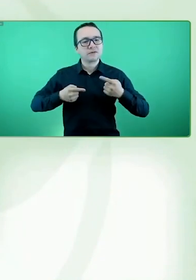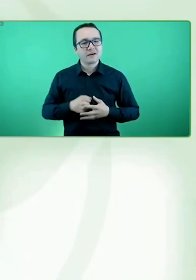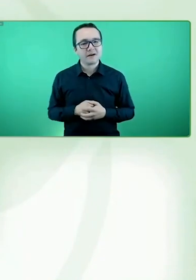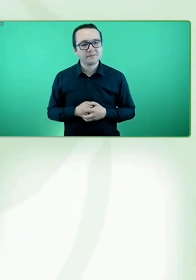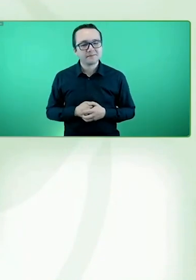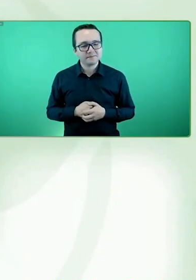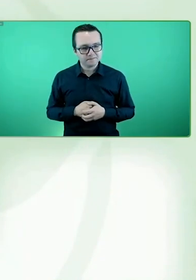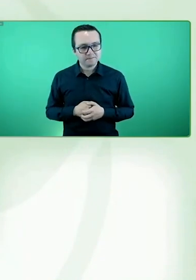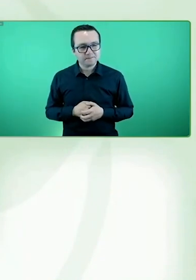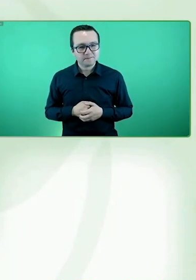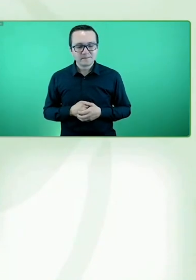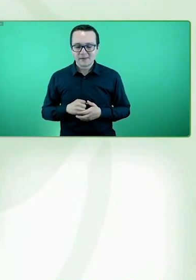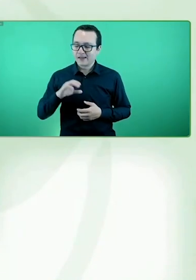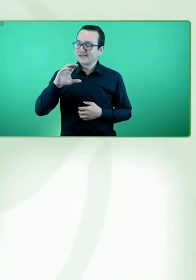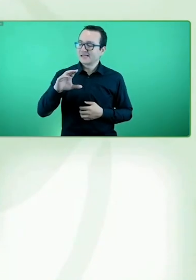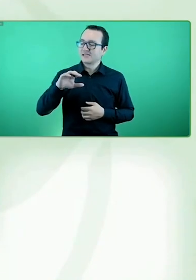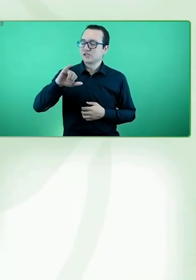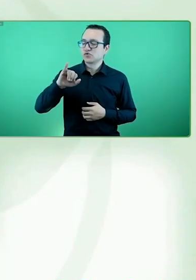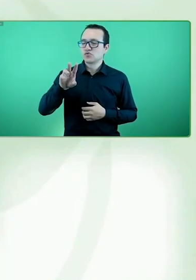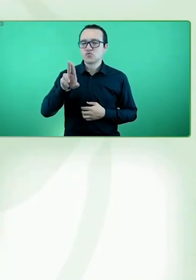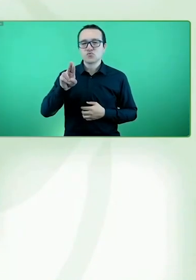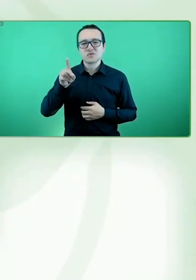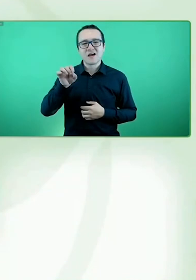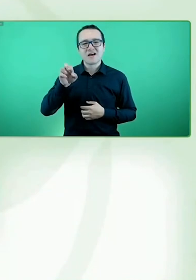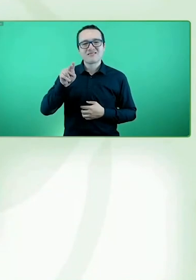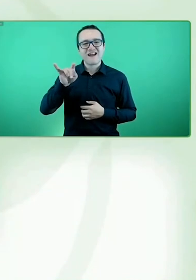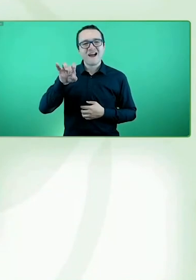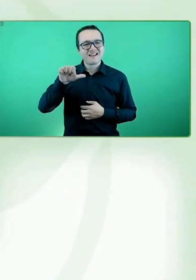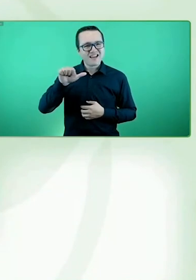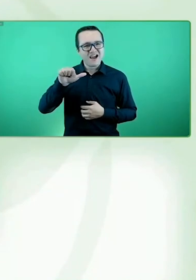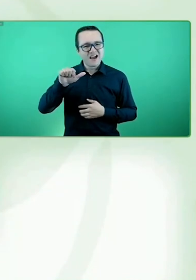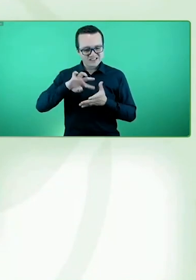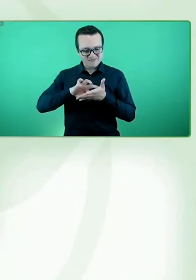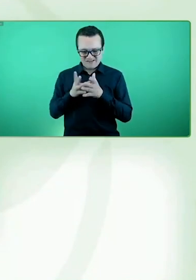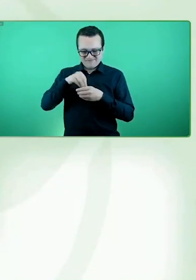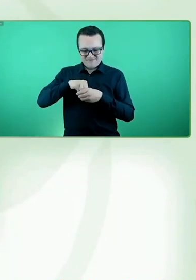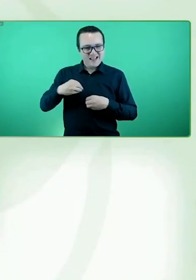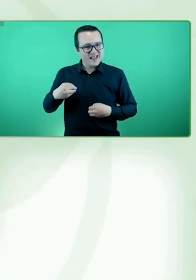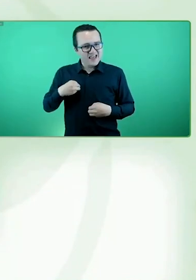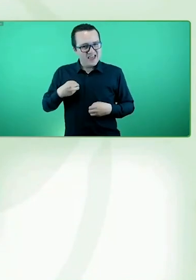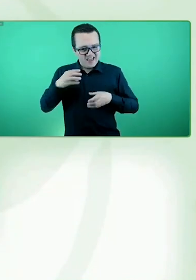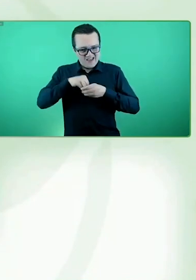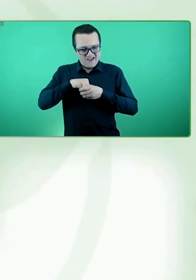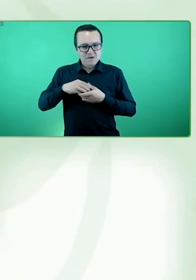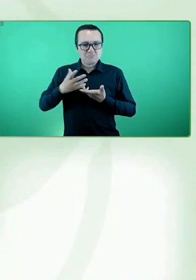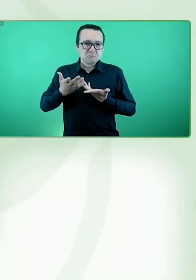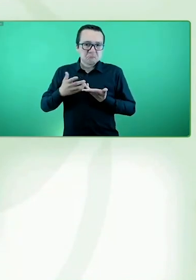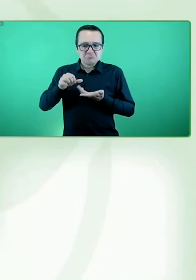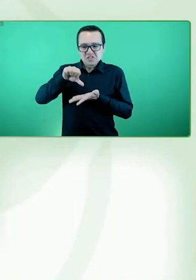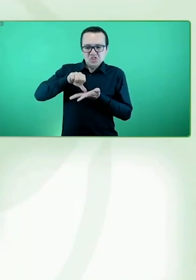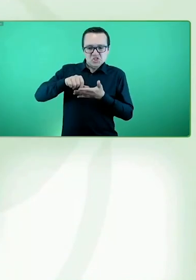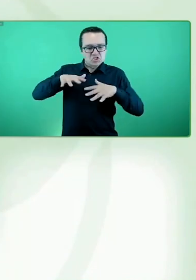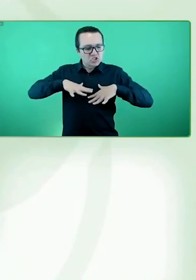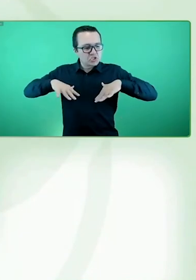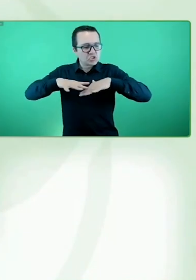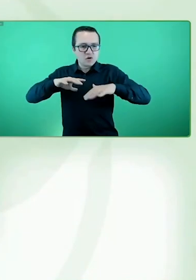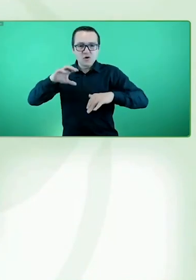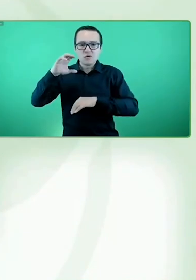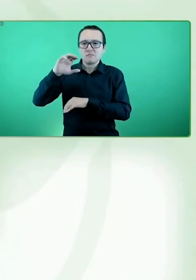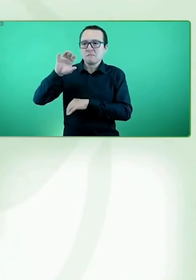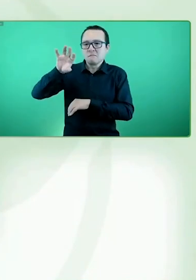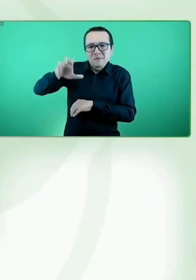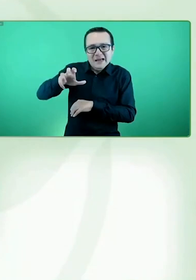en que todo ciudadano tiene derecho a opinar, a participar y a decidir sobre sus aspectos políticos de su comunidad, región y país,